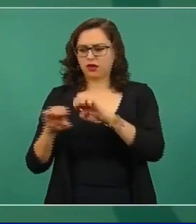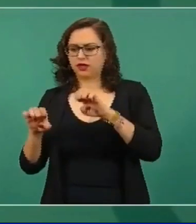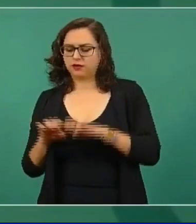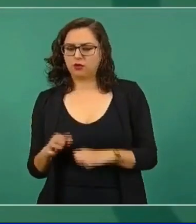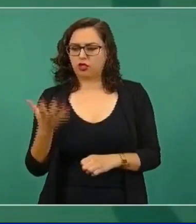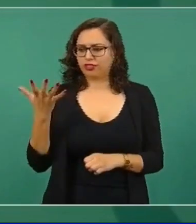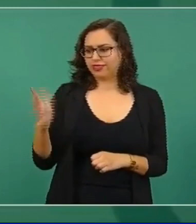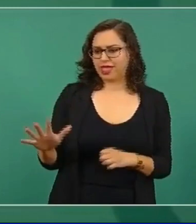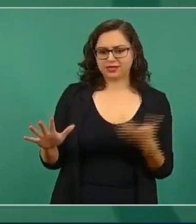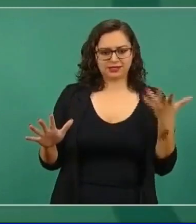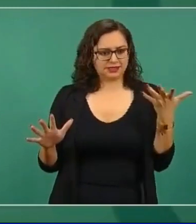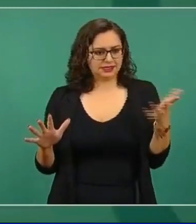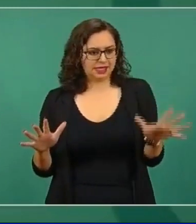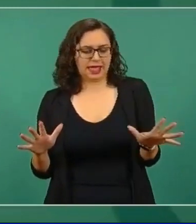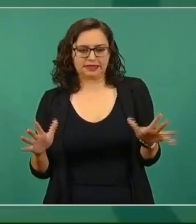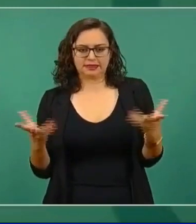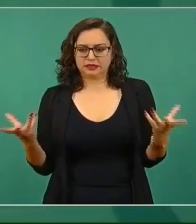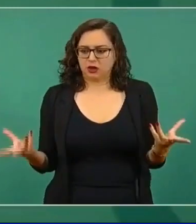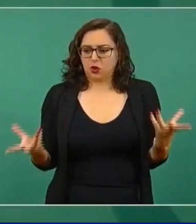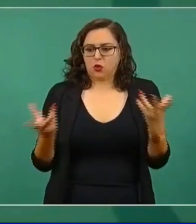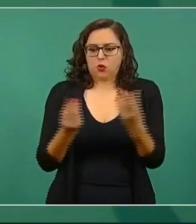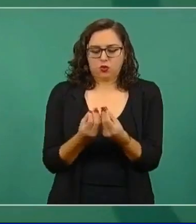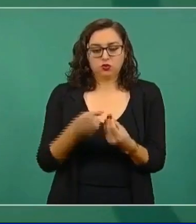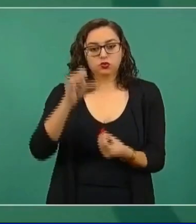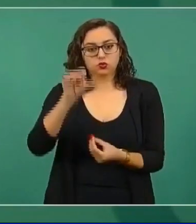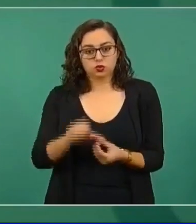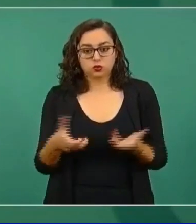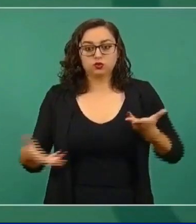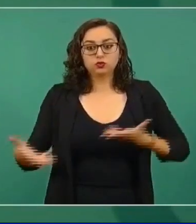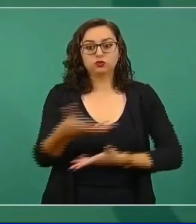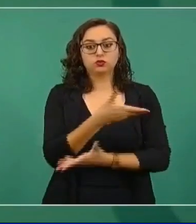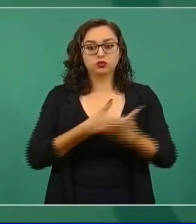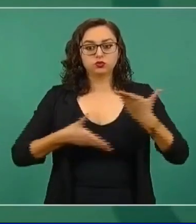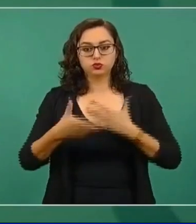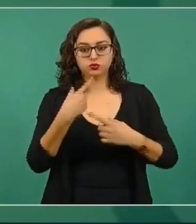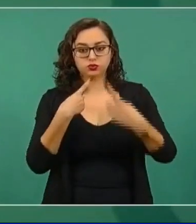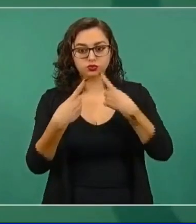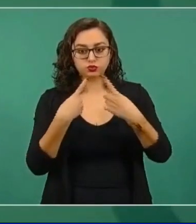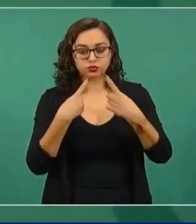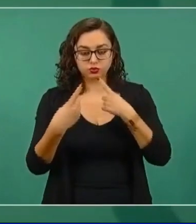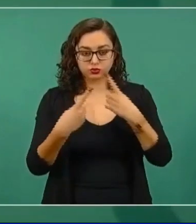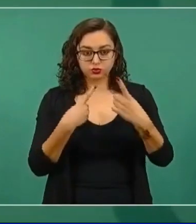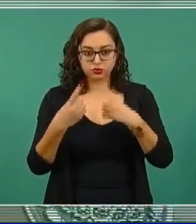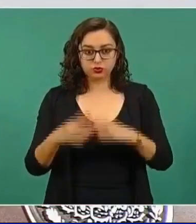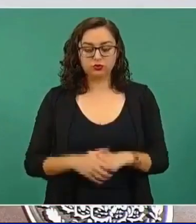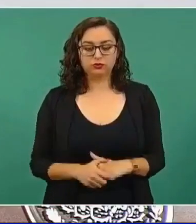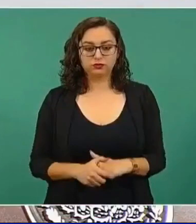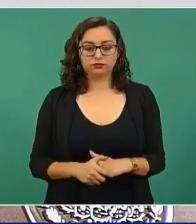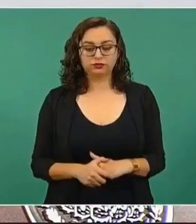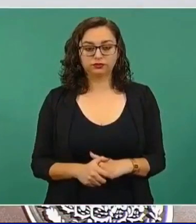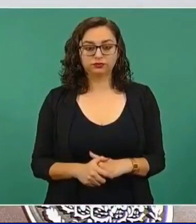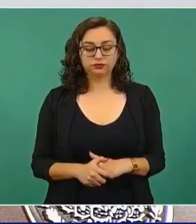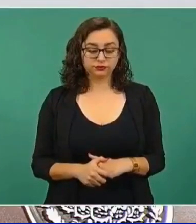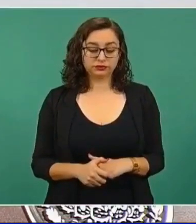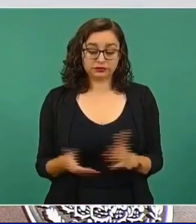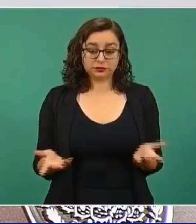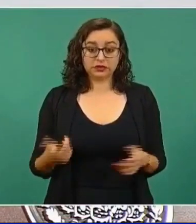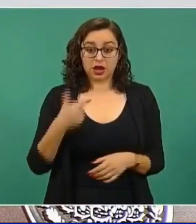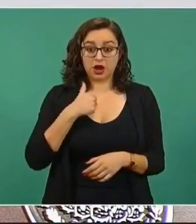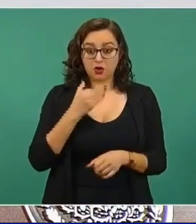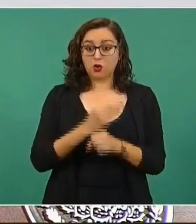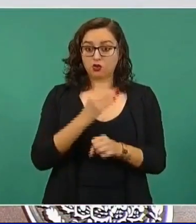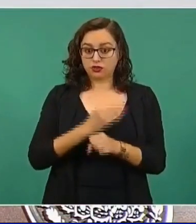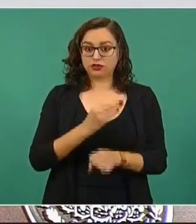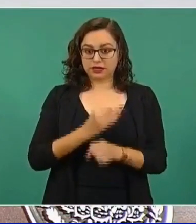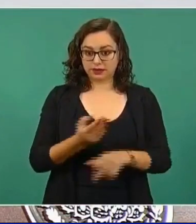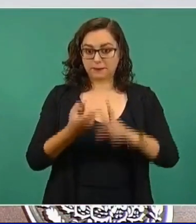los que van a reunirse. Yo voy a estar ahora, ya tengo que salir,